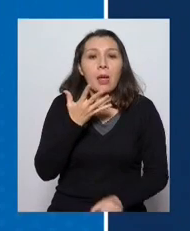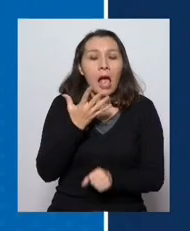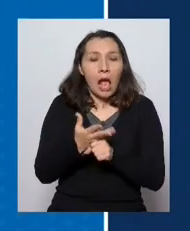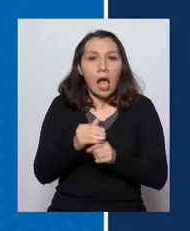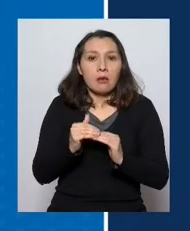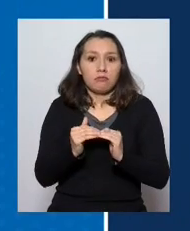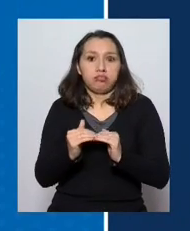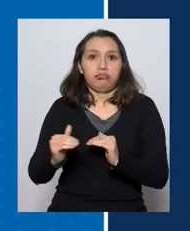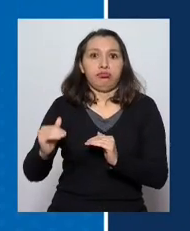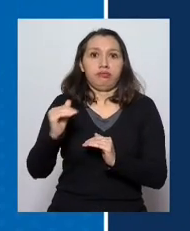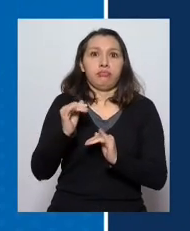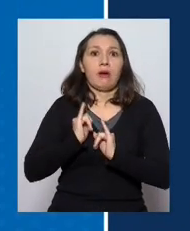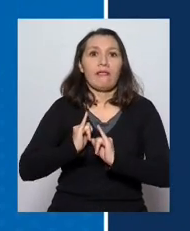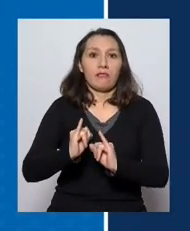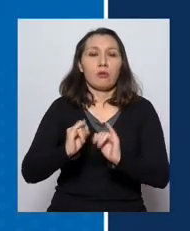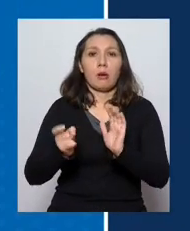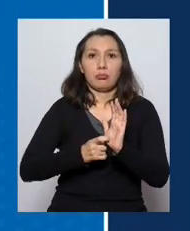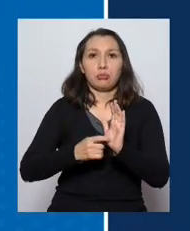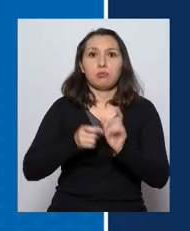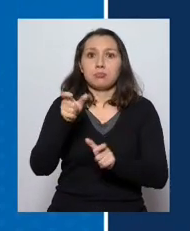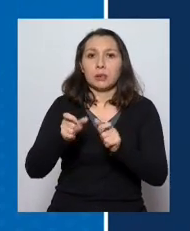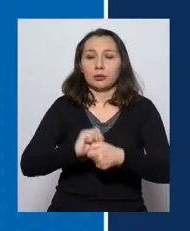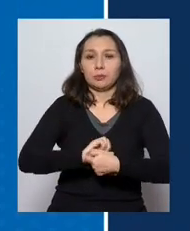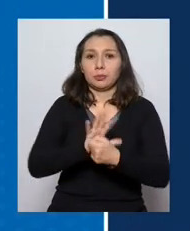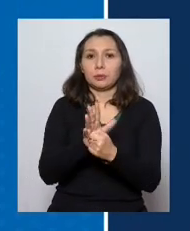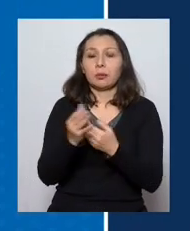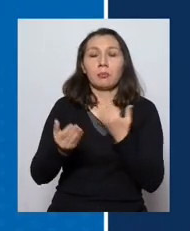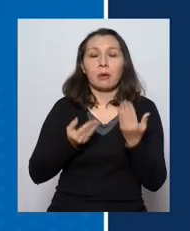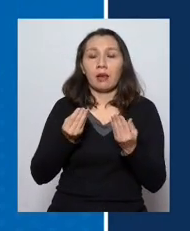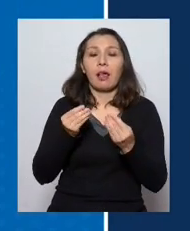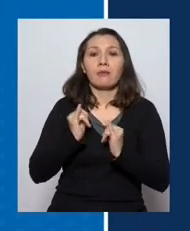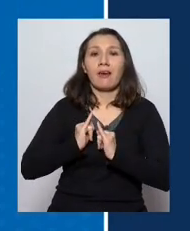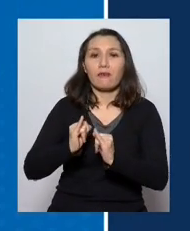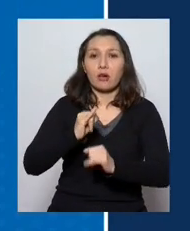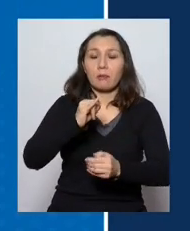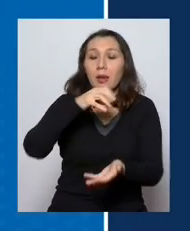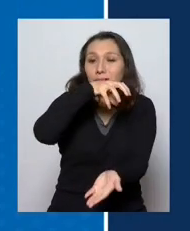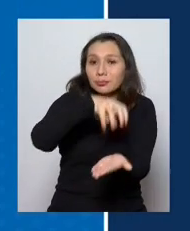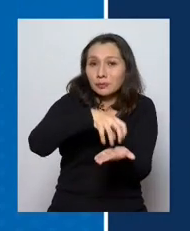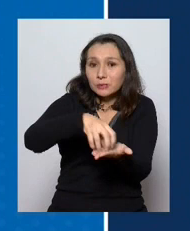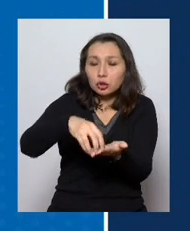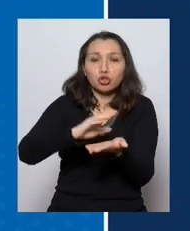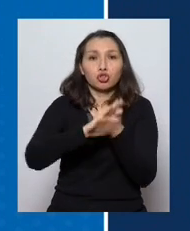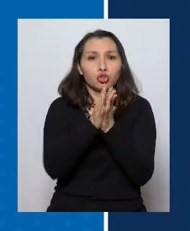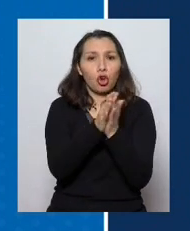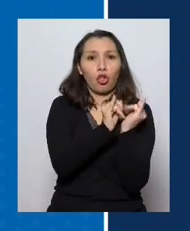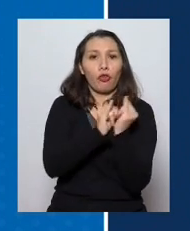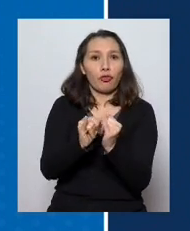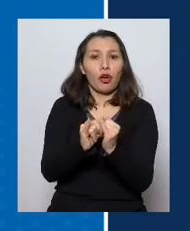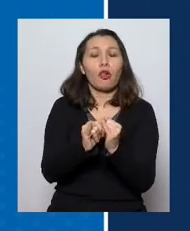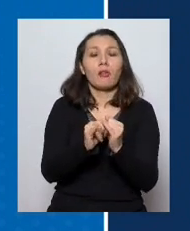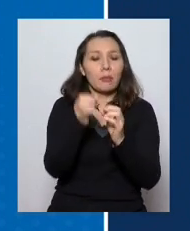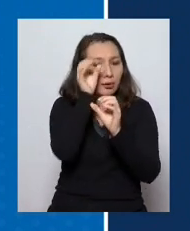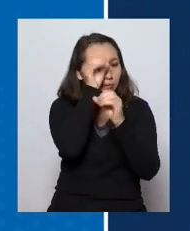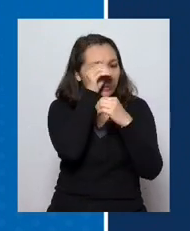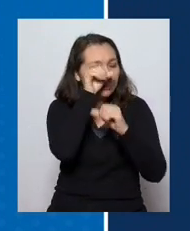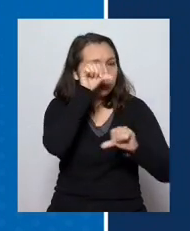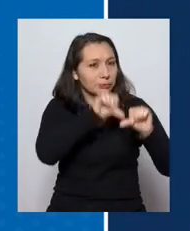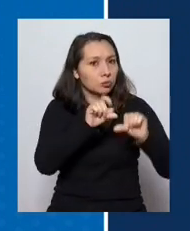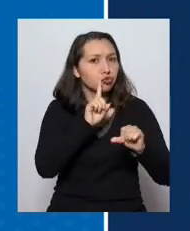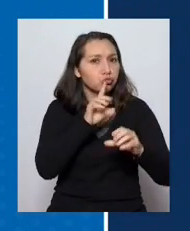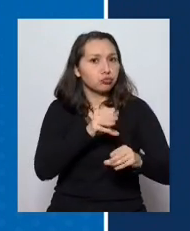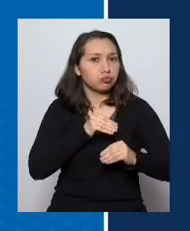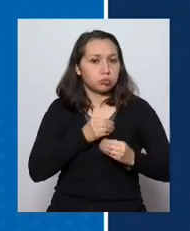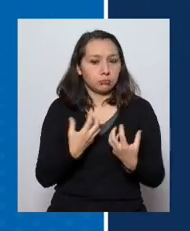un aumento importante de casos debiendo reportar a los laboratorios todos los informes que tienen en su